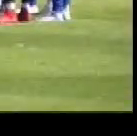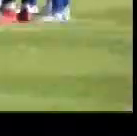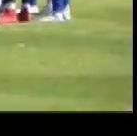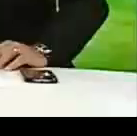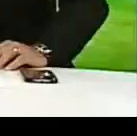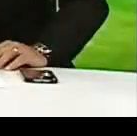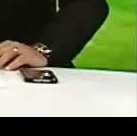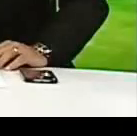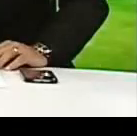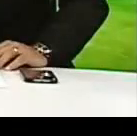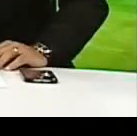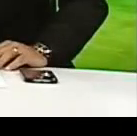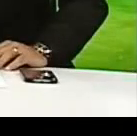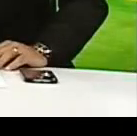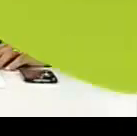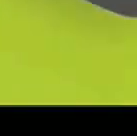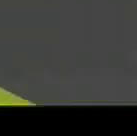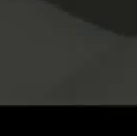Teletiario